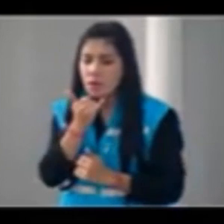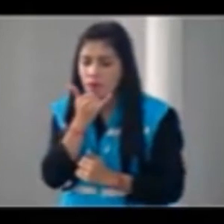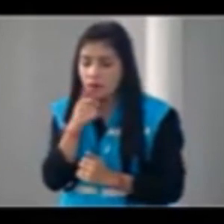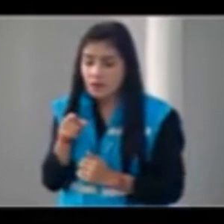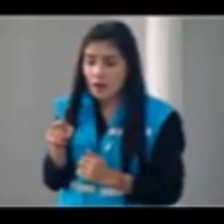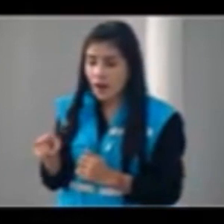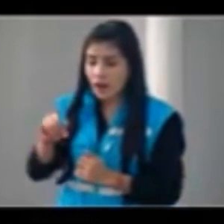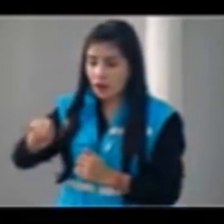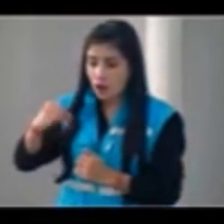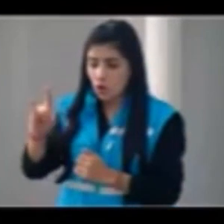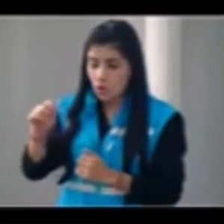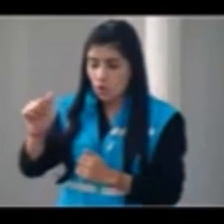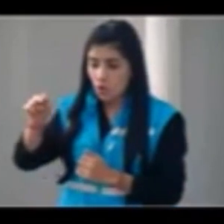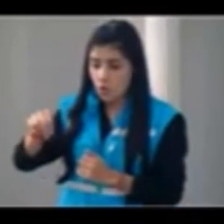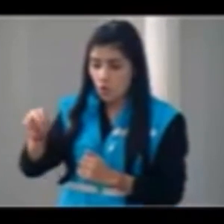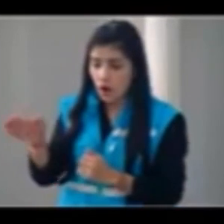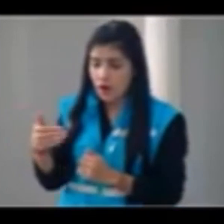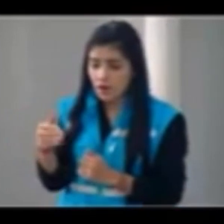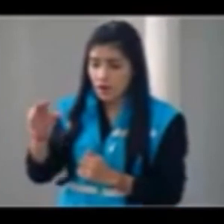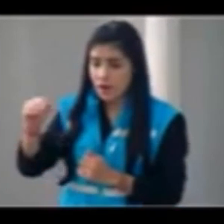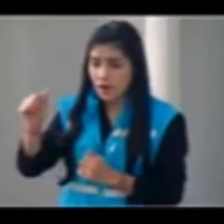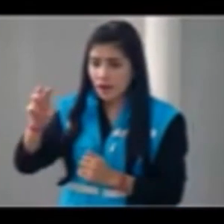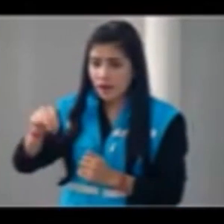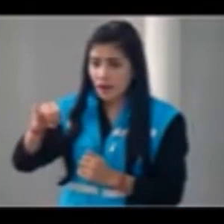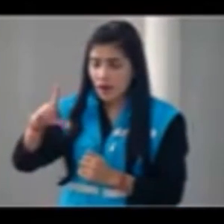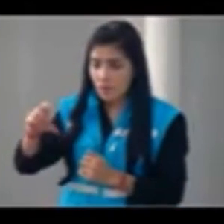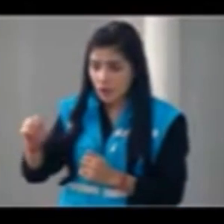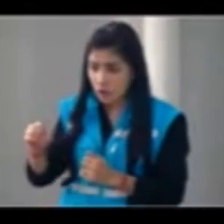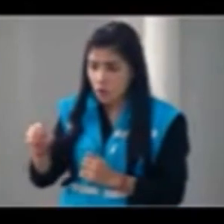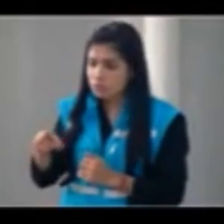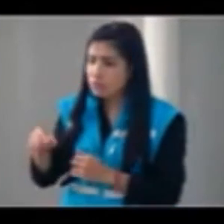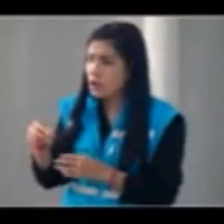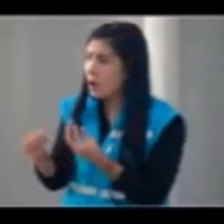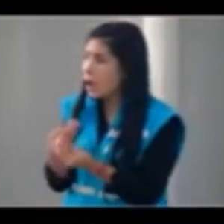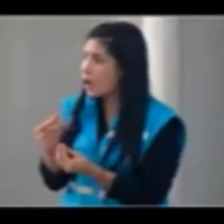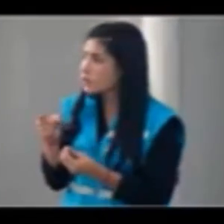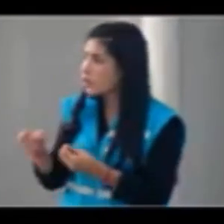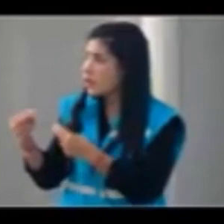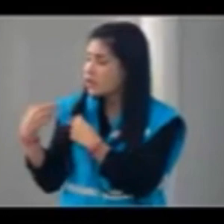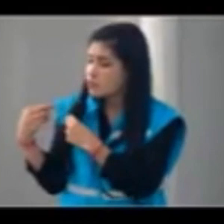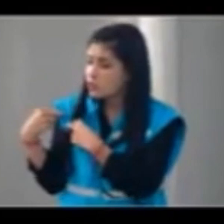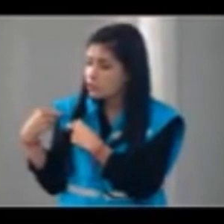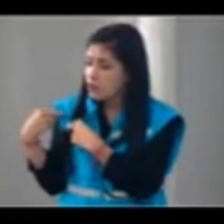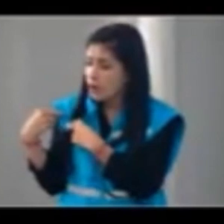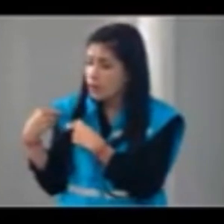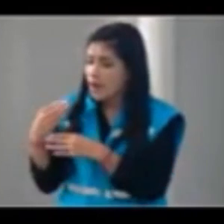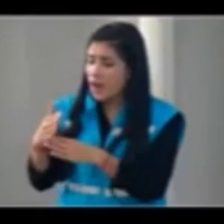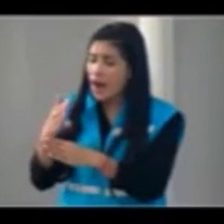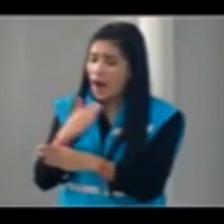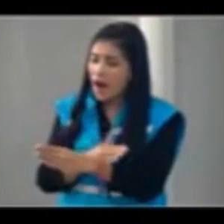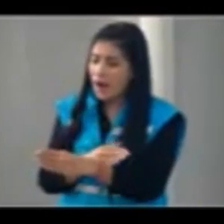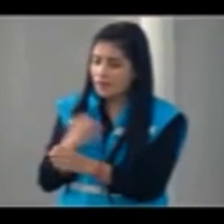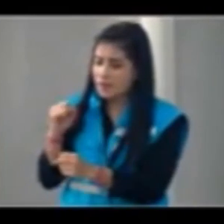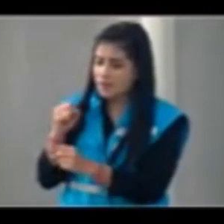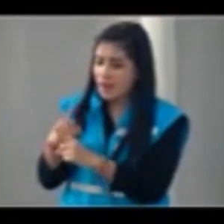Camilo tiene como función es gestionar contenidos e invitados de la administración municipal y da la coincidencia que era excompañero de trabajo en el colombiano de